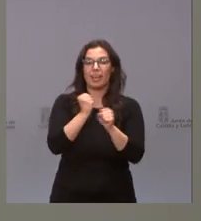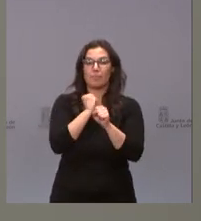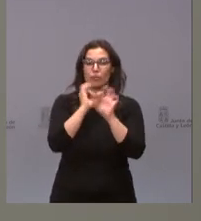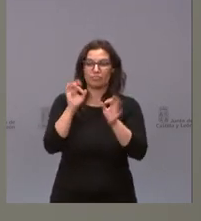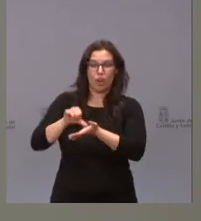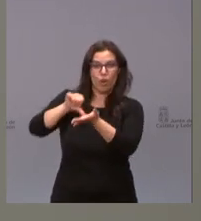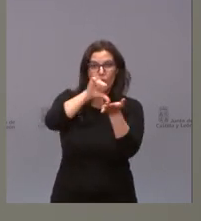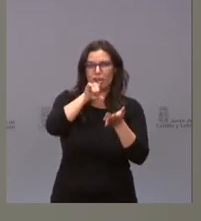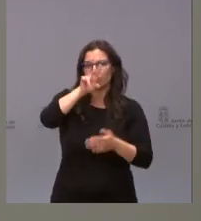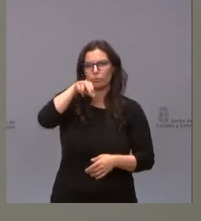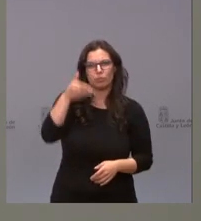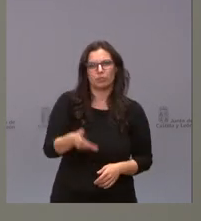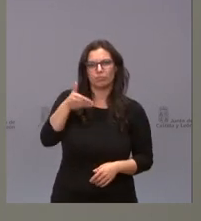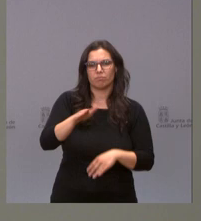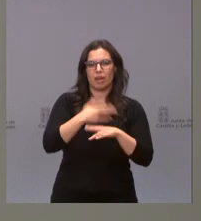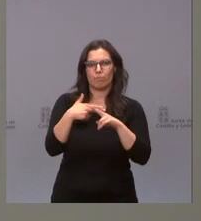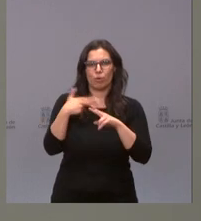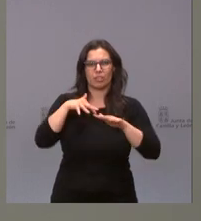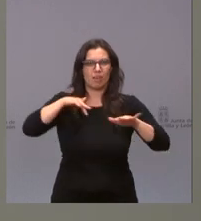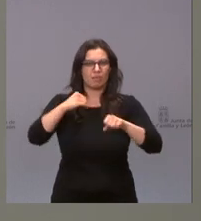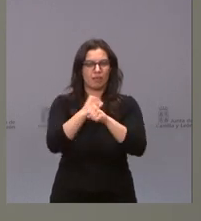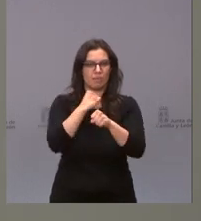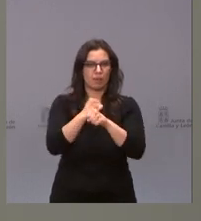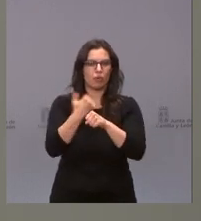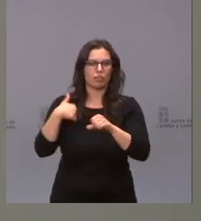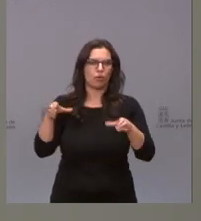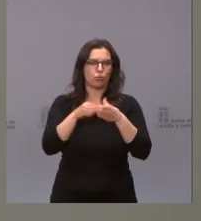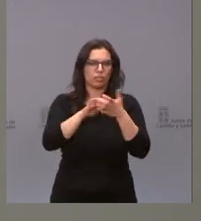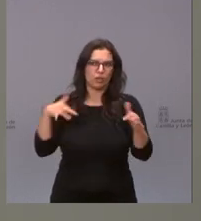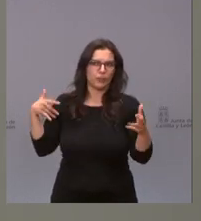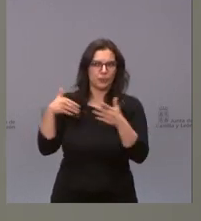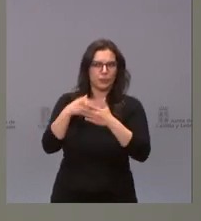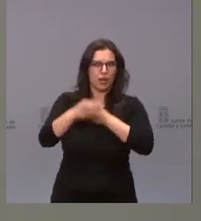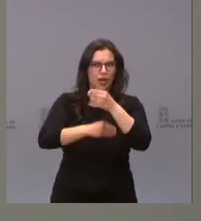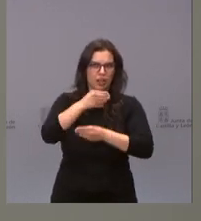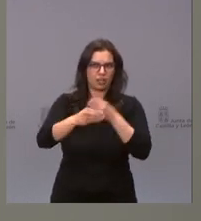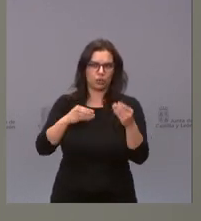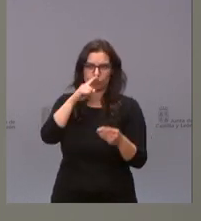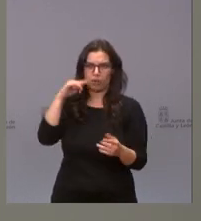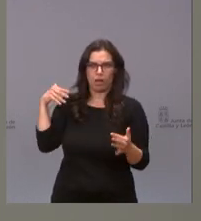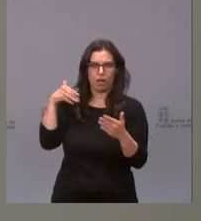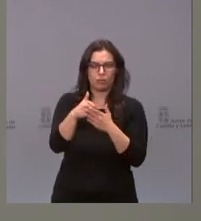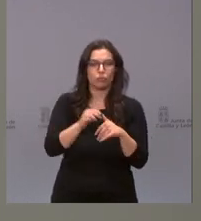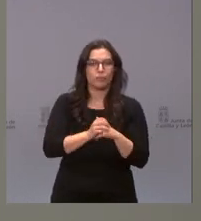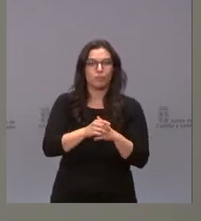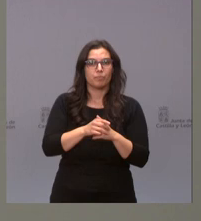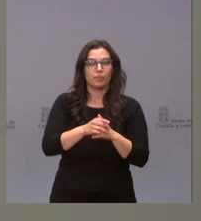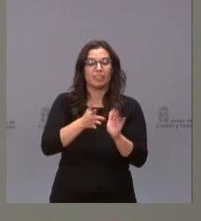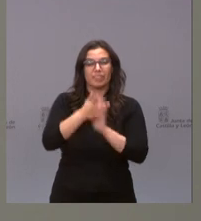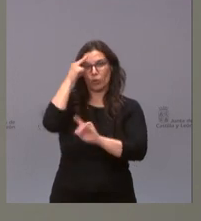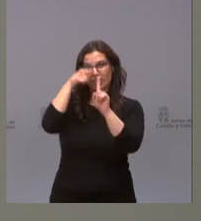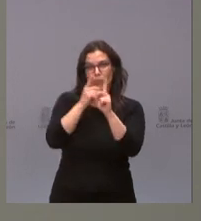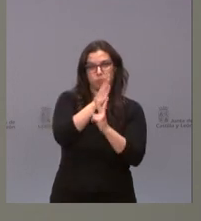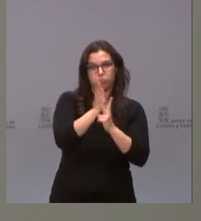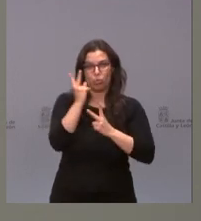instrumento fundamental en las políticas activas de empleo que viene aplicando la Junta de Castilla y León en los últimos años y que cumplen un doble objetivo.